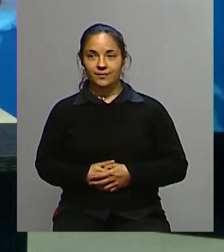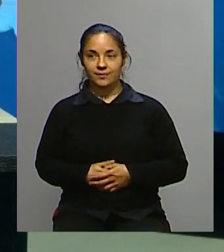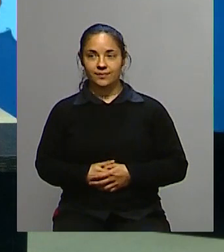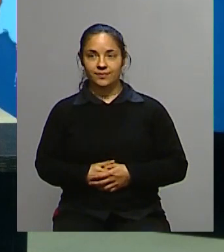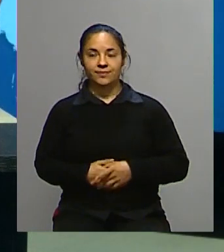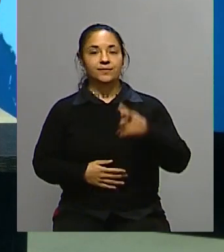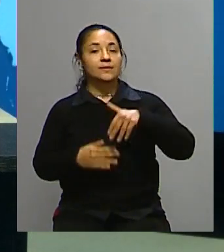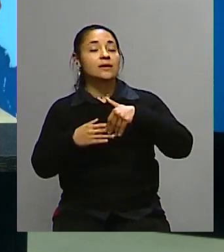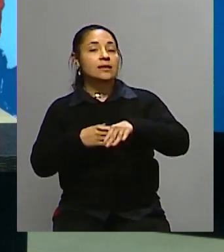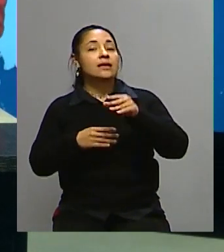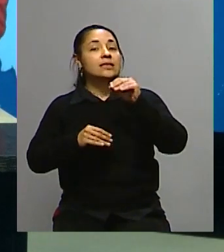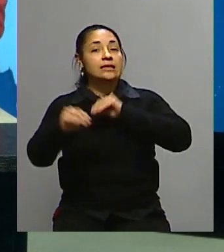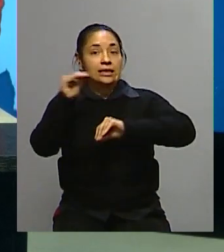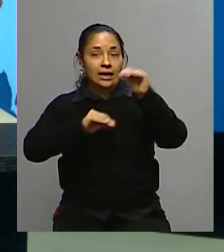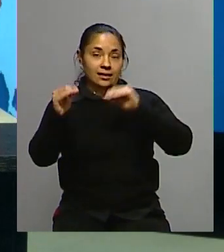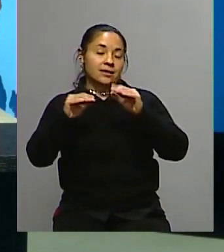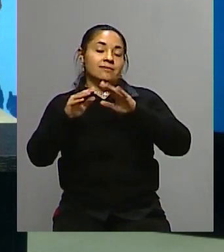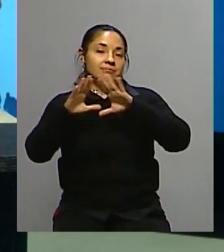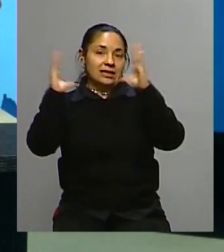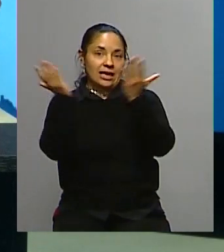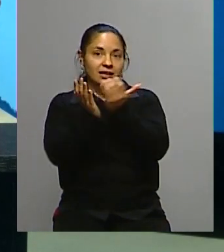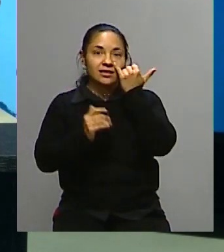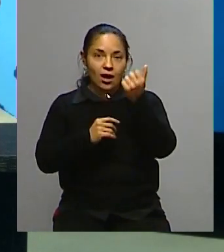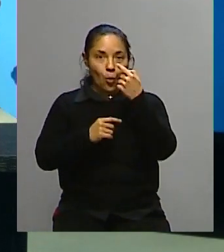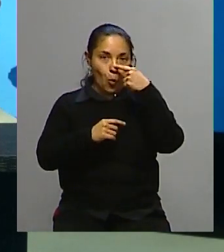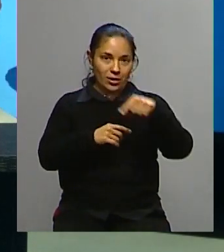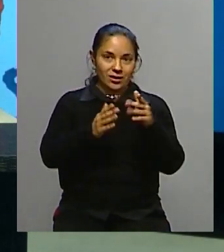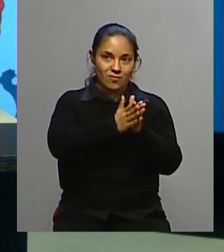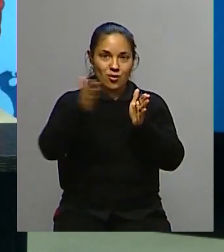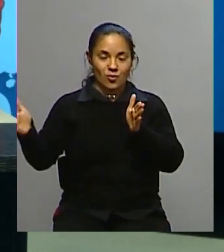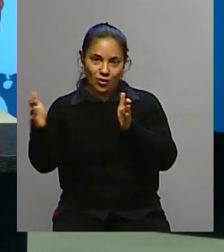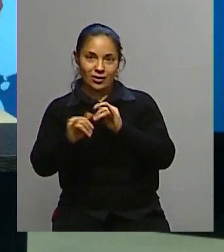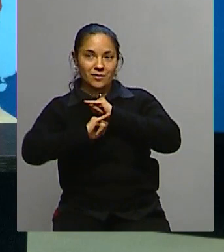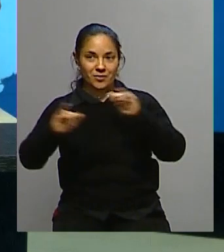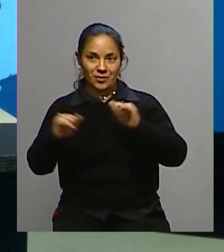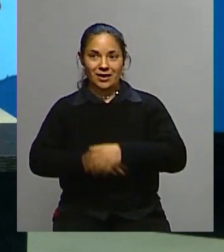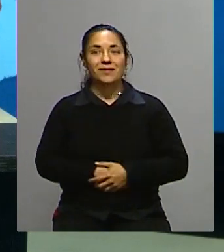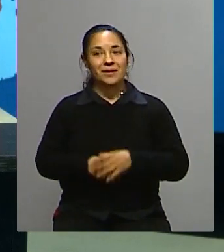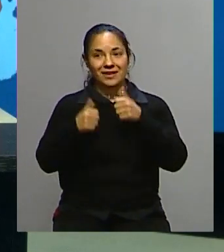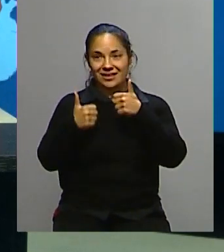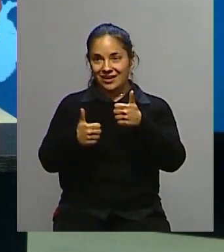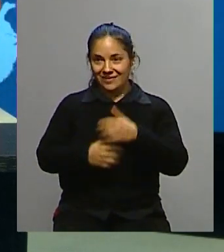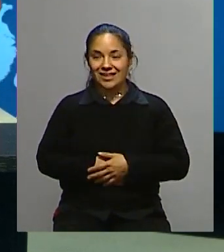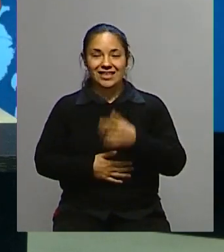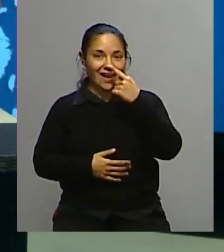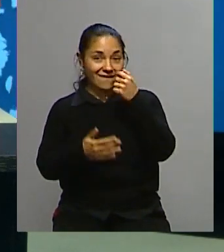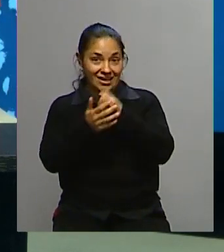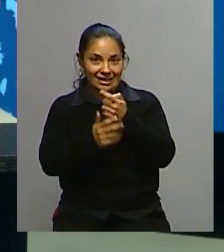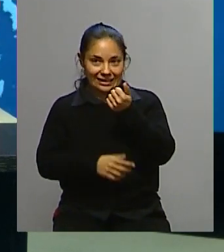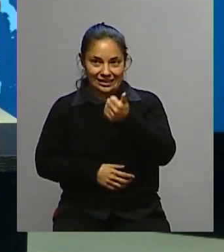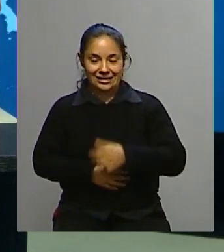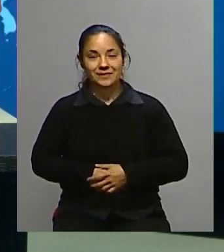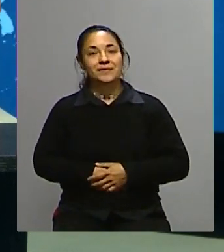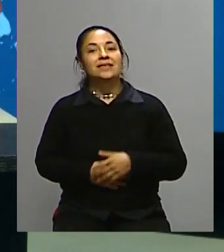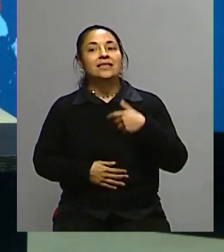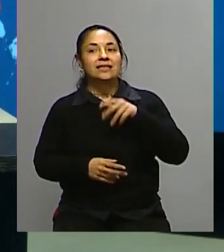Seguimos aquí en Chate Internacional, último bloque ya, Mario, ¿sí? Del programa. Nos estamos acercando al final. Exactamente.